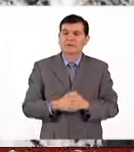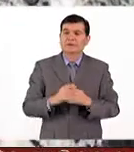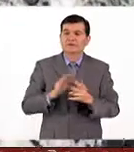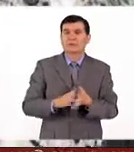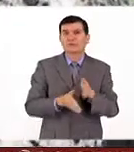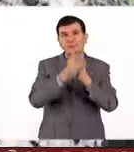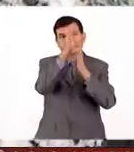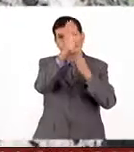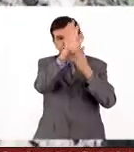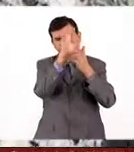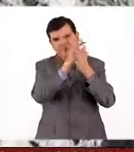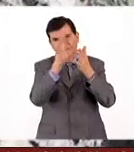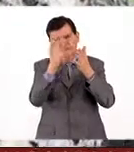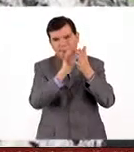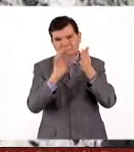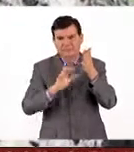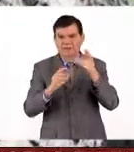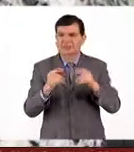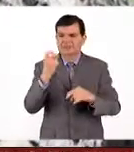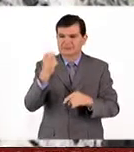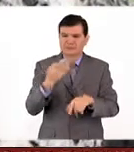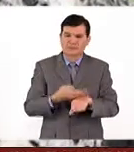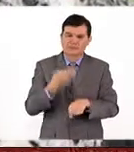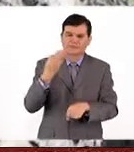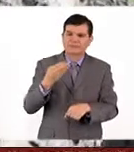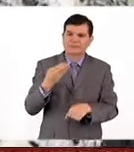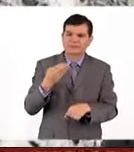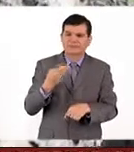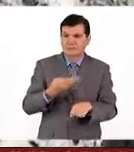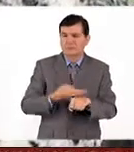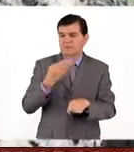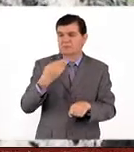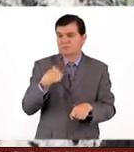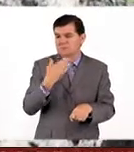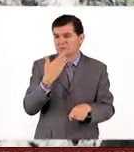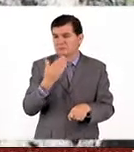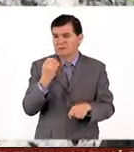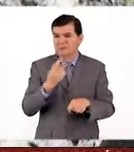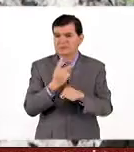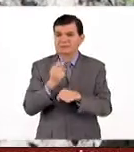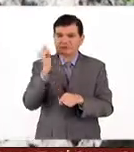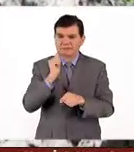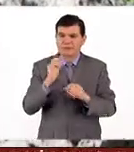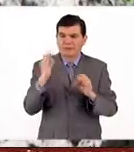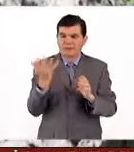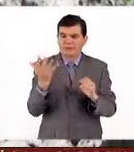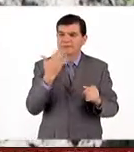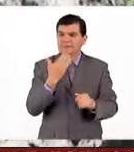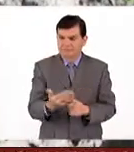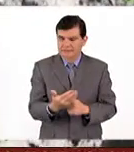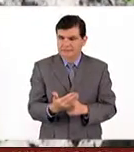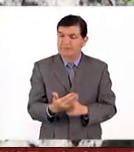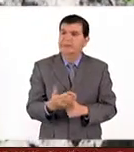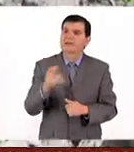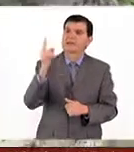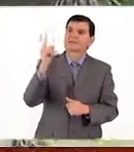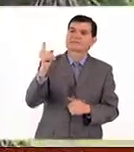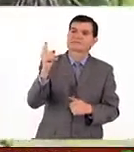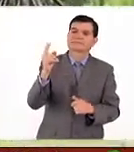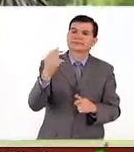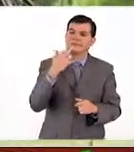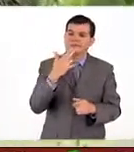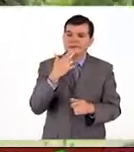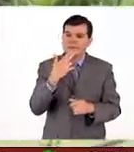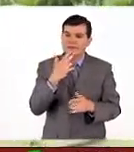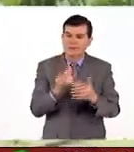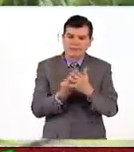verticales o los jardines de pared? ¿Cuál es su opinión? Pues es una muy buena opción siempre y cuando se haga bien, ¿sí? Que se